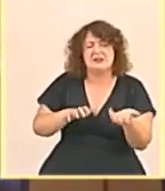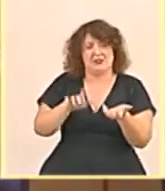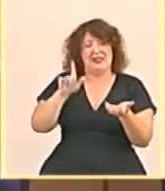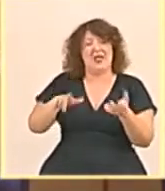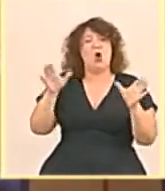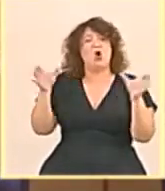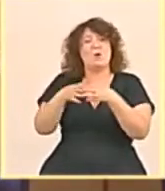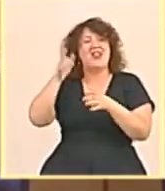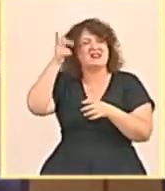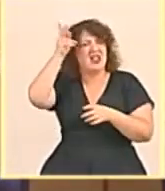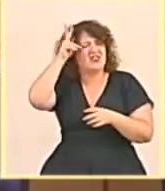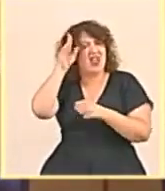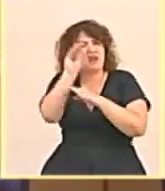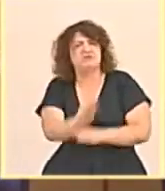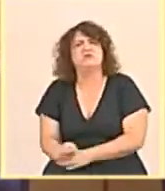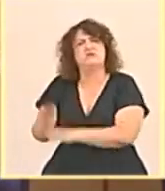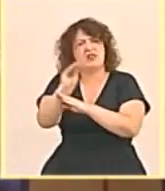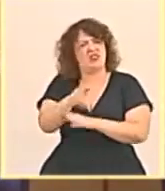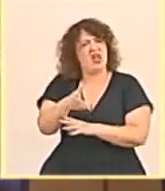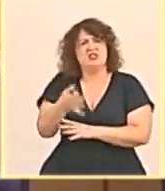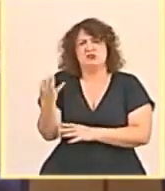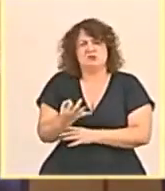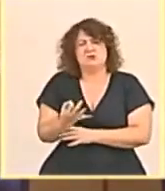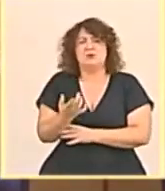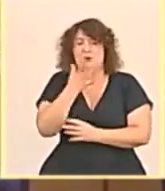de las comunidades indígenas sobre sus tierras y su explotación.